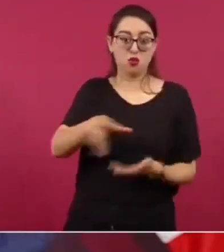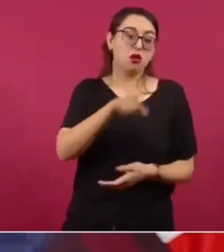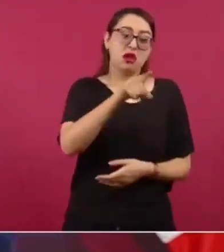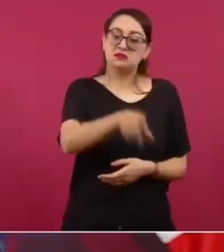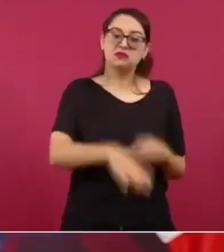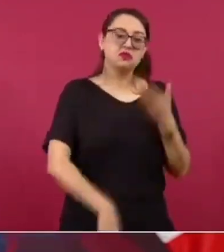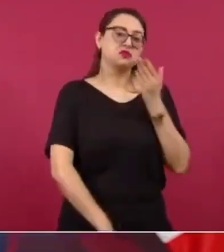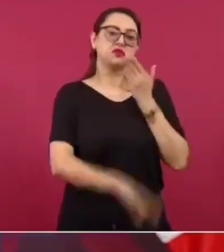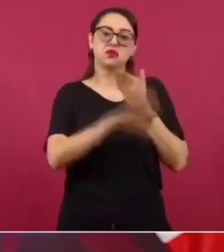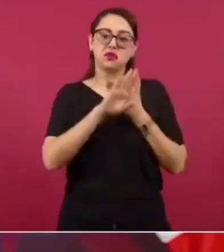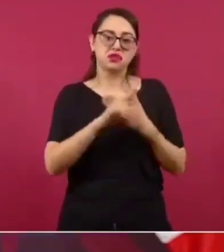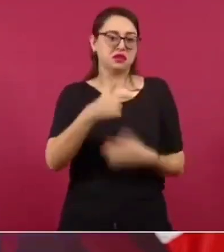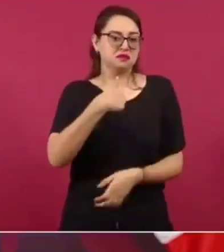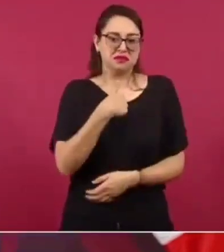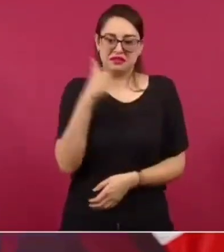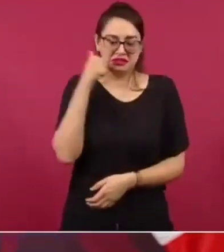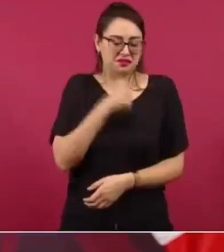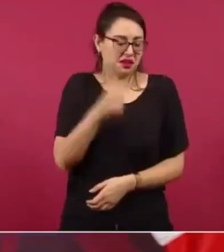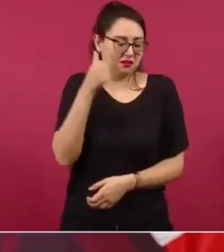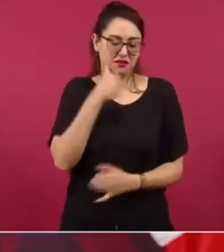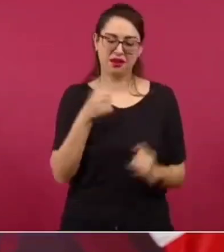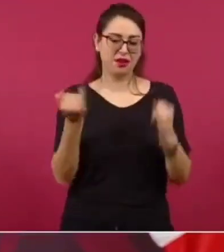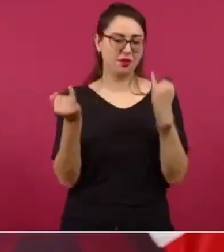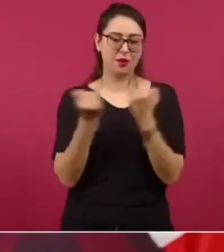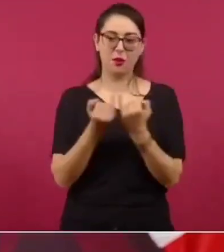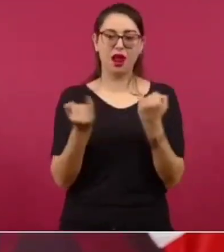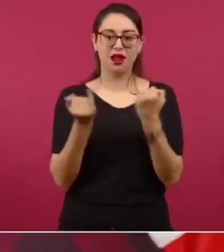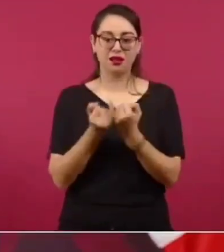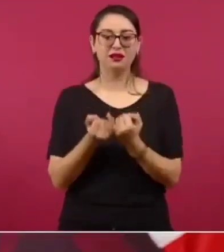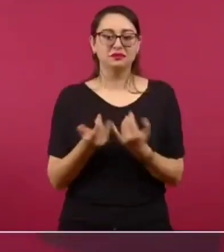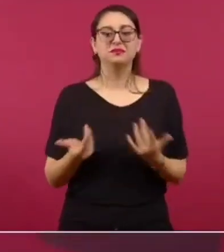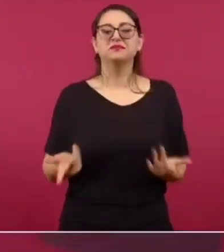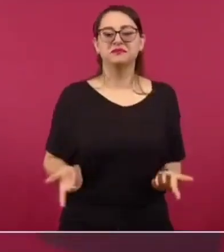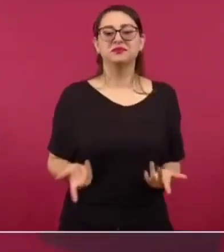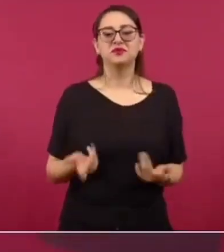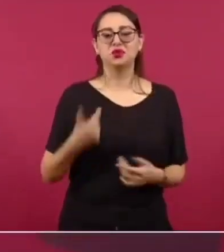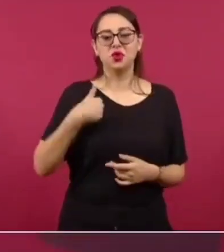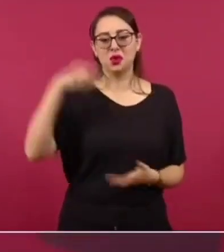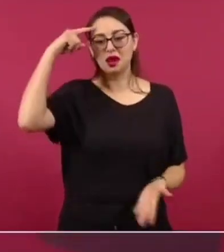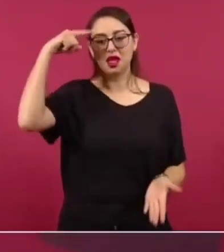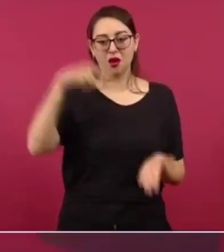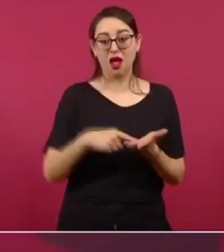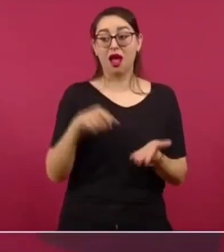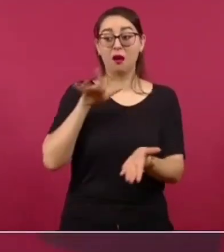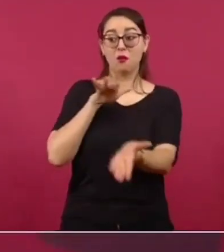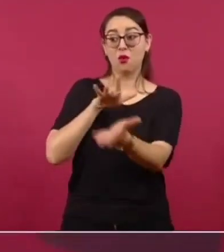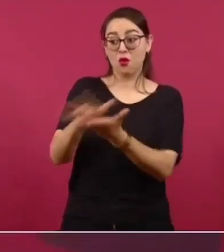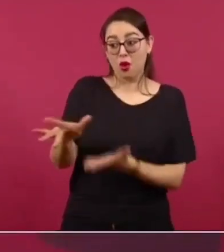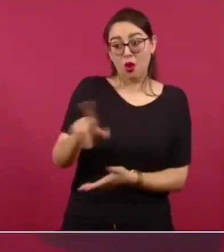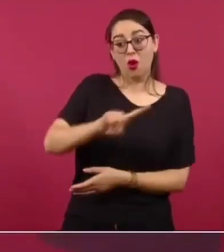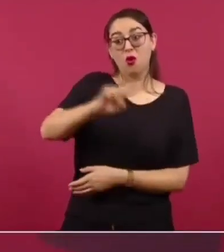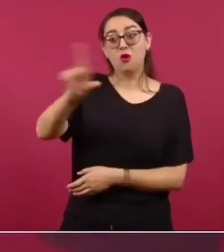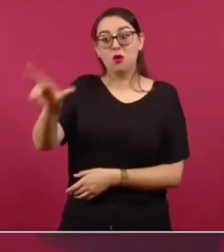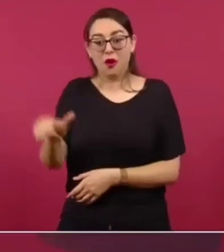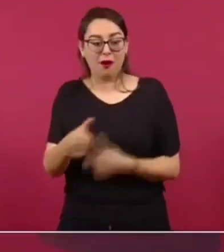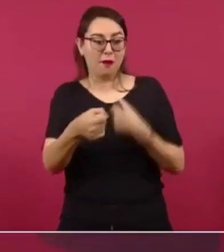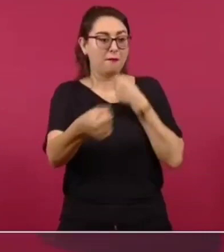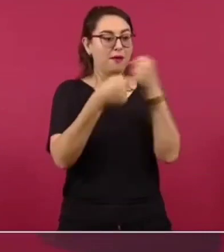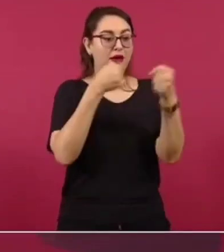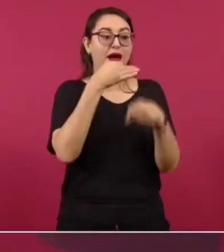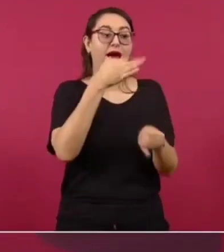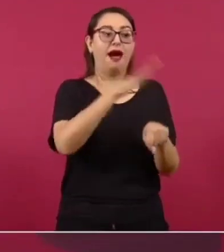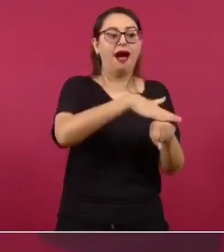haya fomentado eso. Desde luego